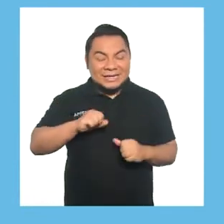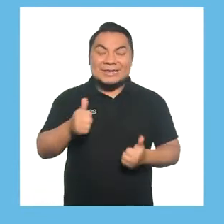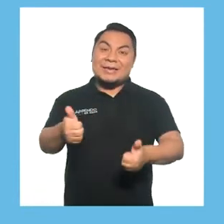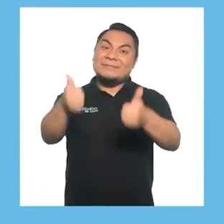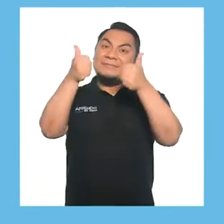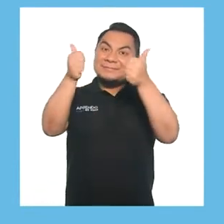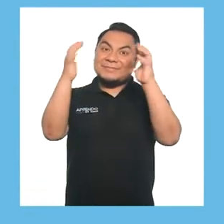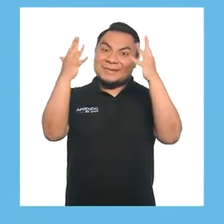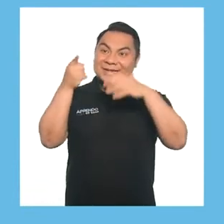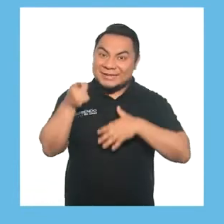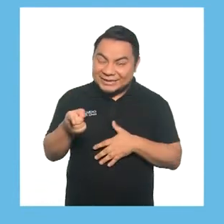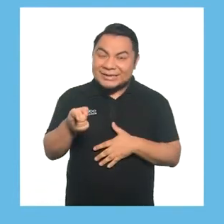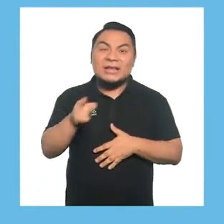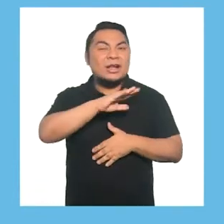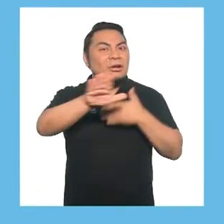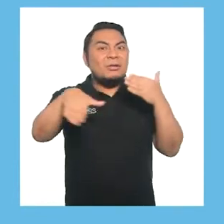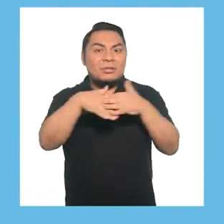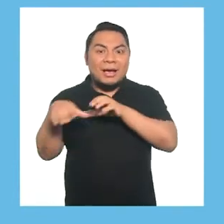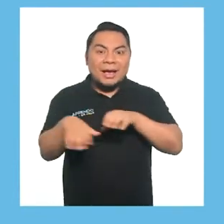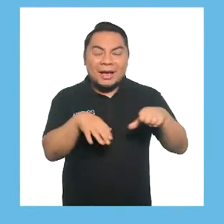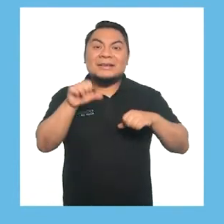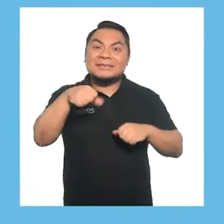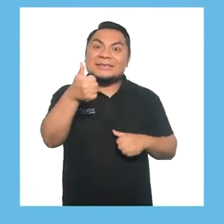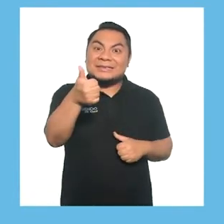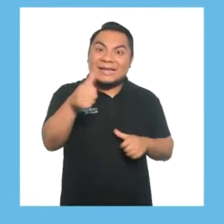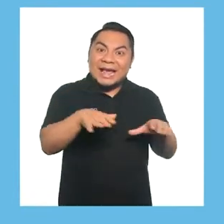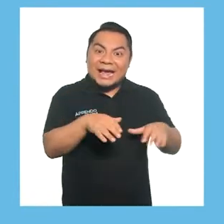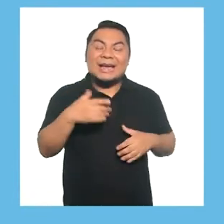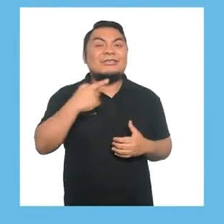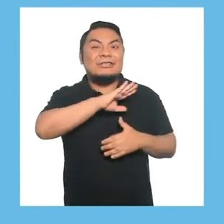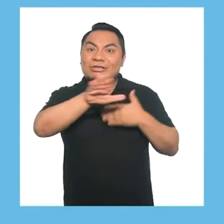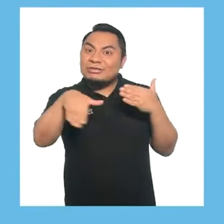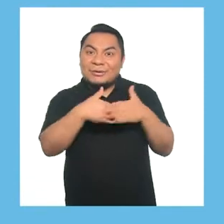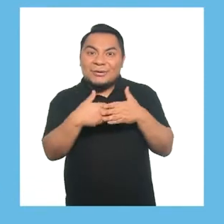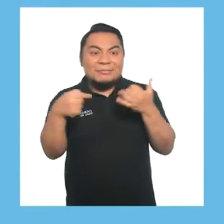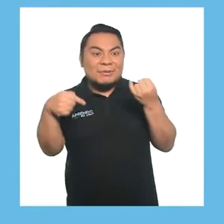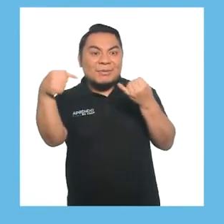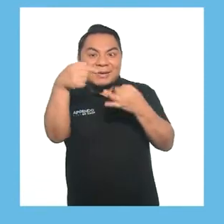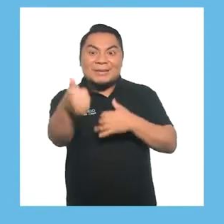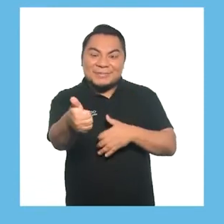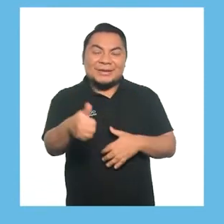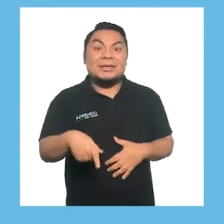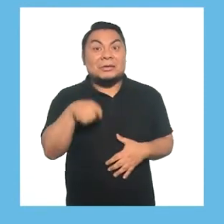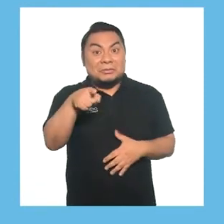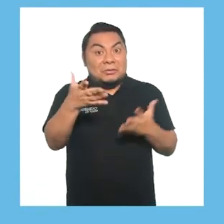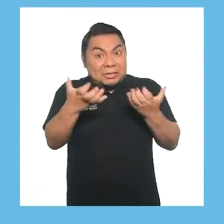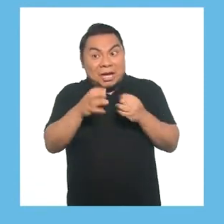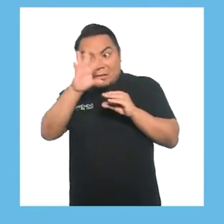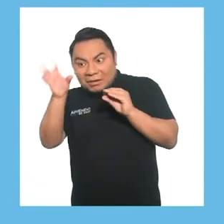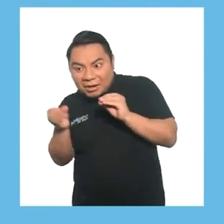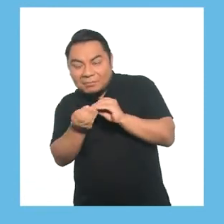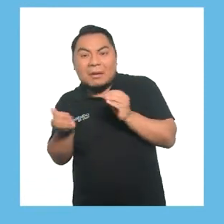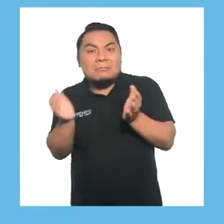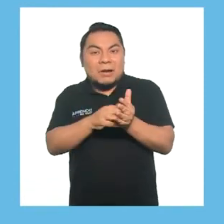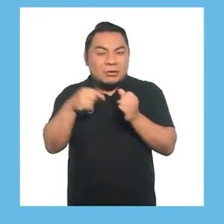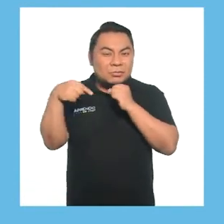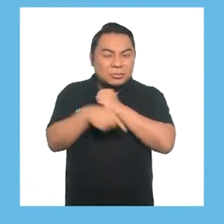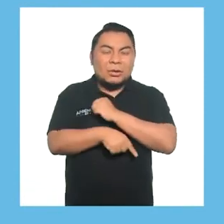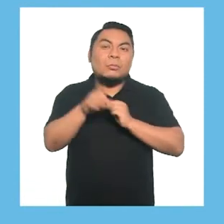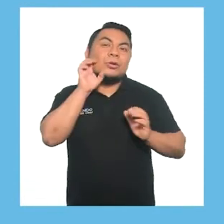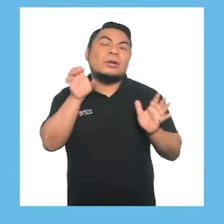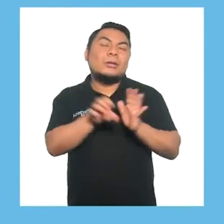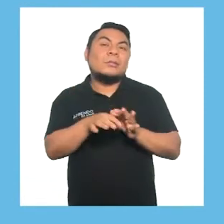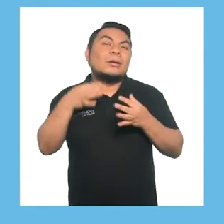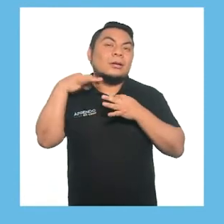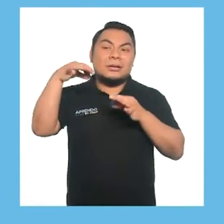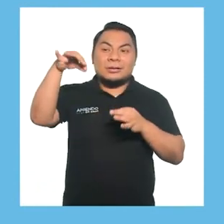logró. Pudo completar toda la actividad. Si desean, pueden continuar con una actividad más retadora como